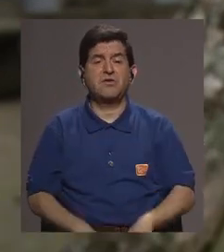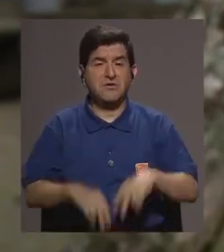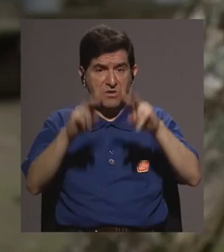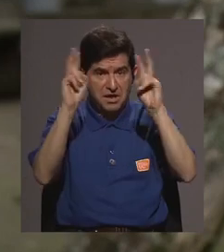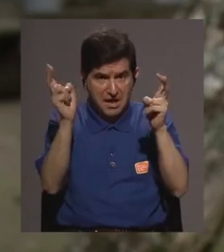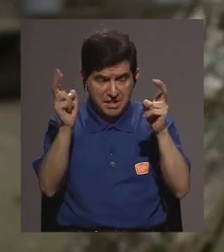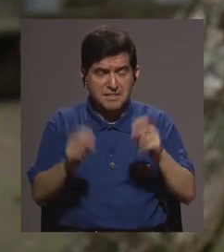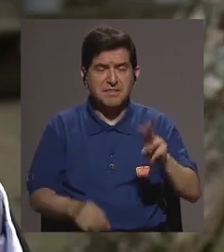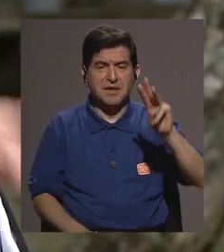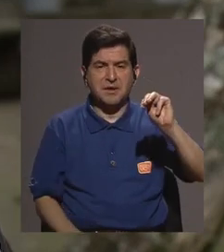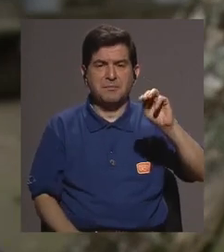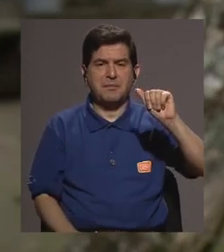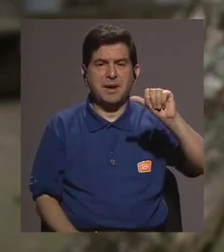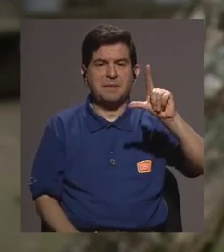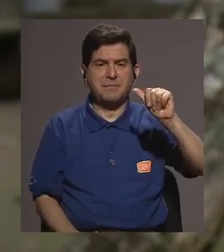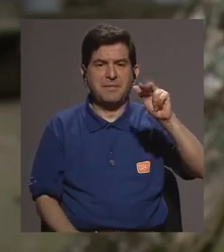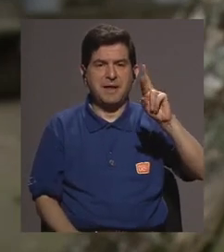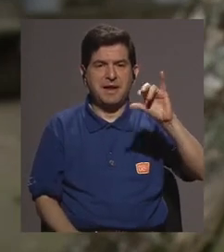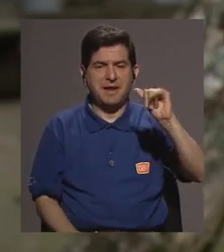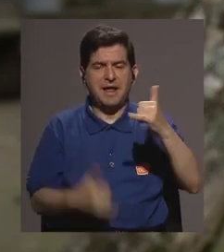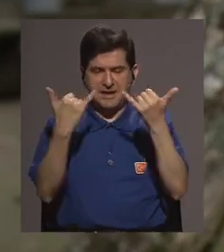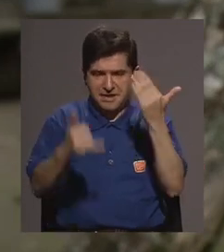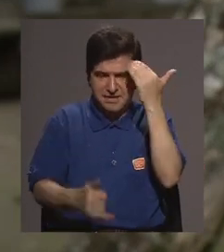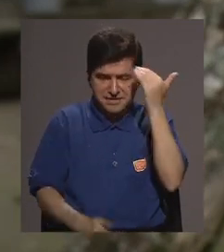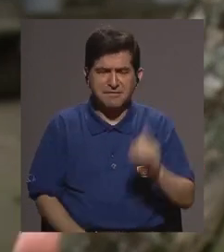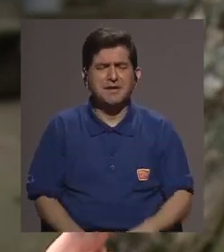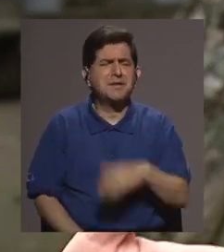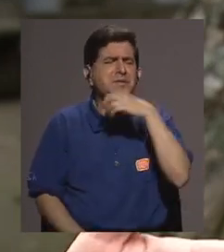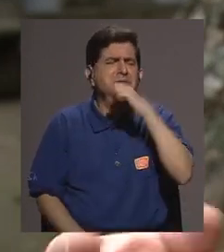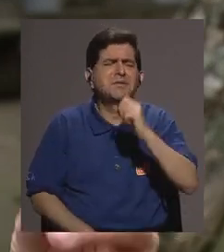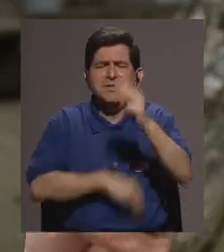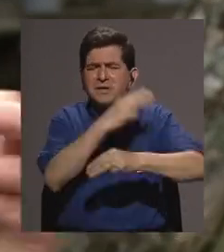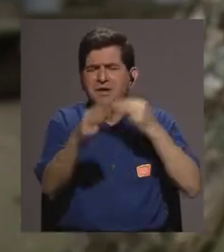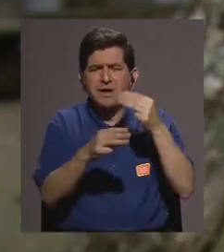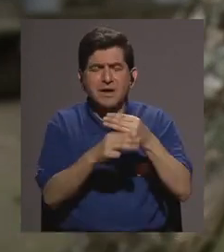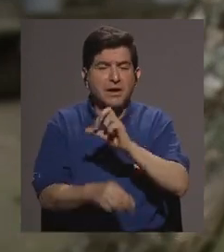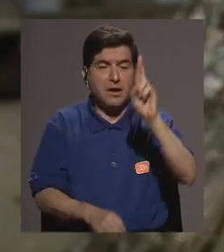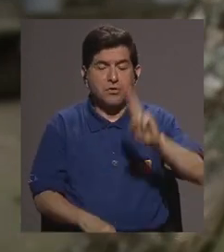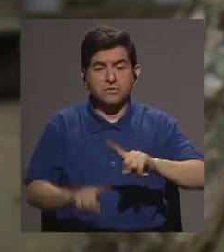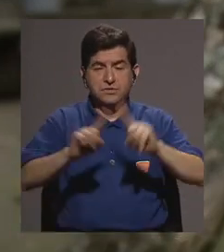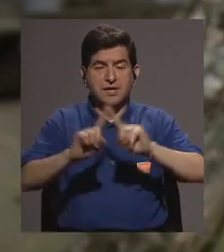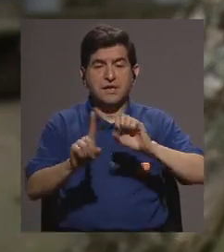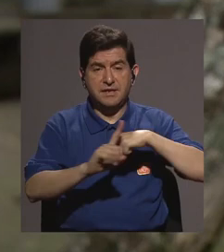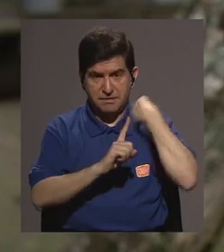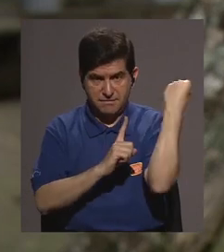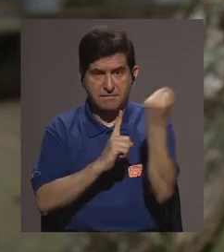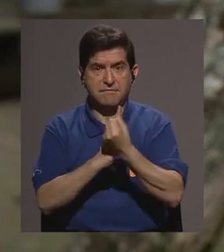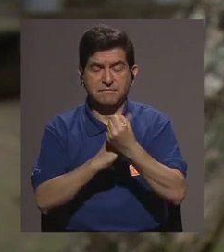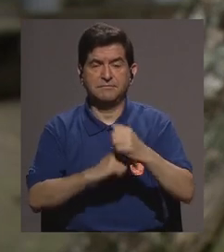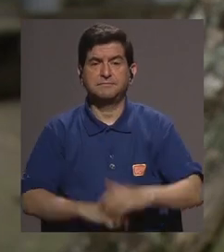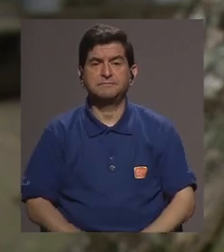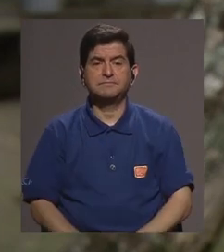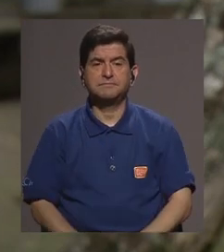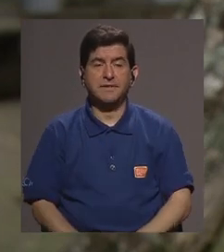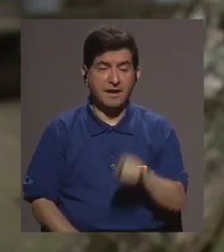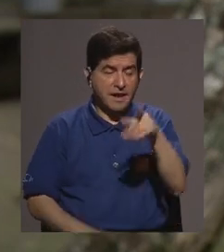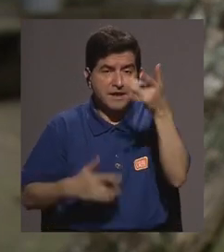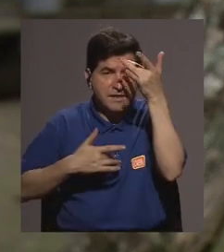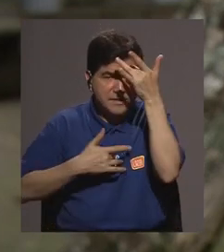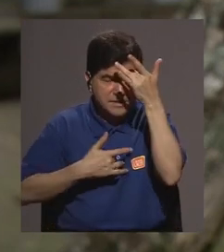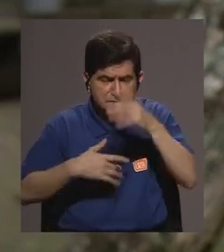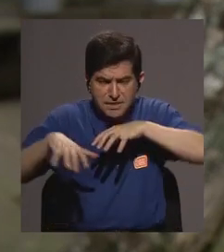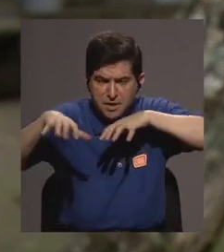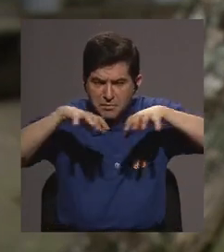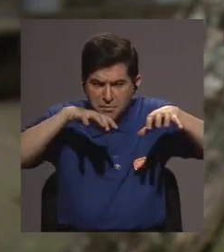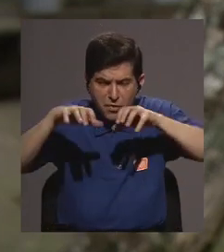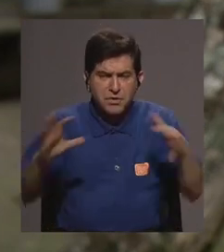de malaria la malaria es muy vieja en el mundo Costa Rica ha tenido varios escenarios verdad es decir la malaria